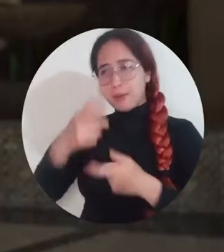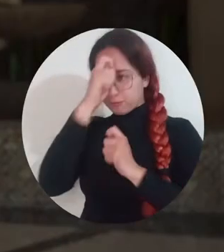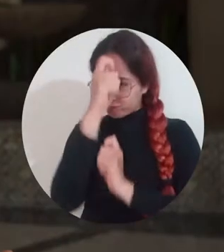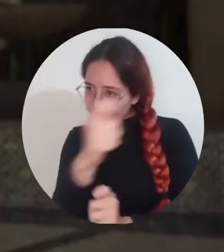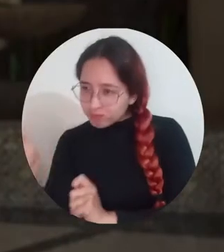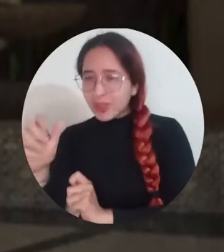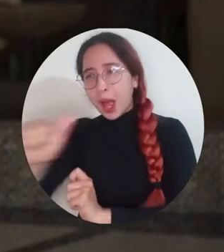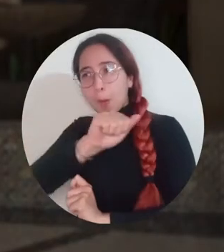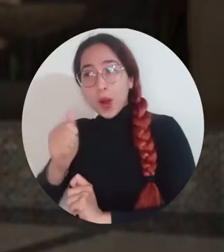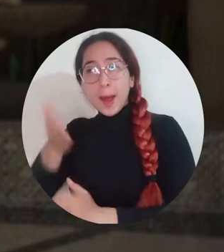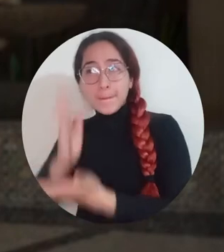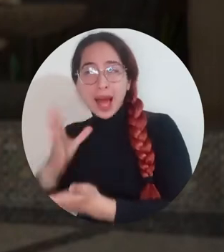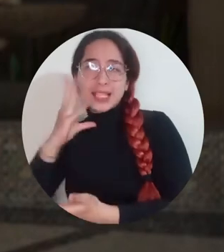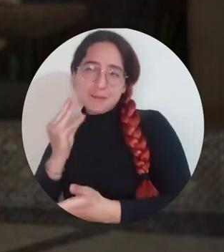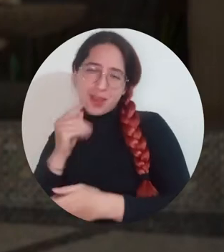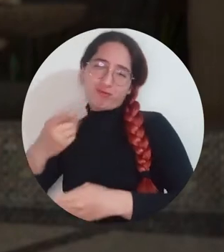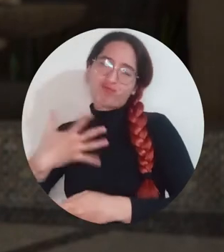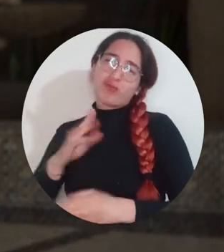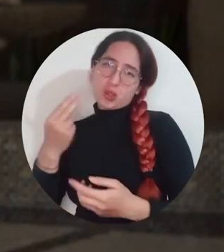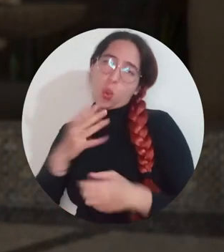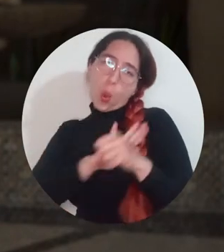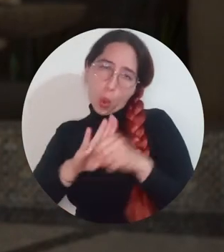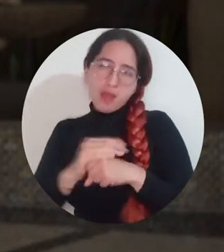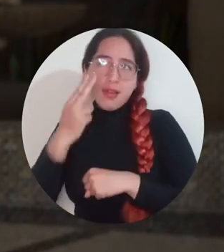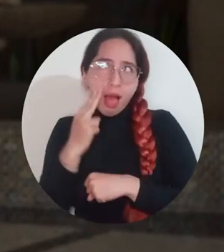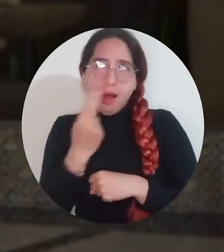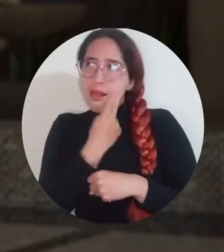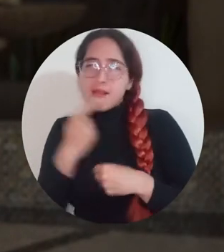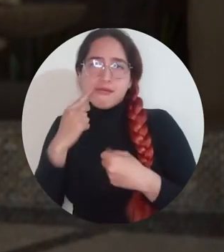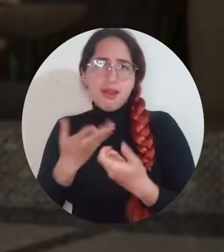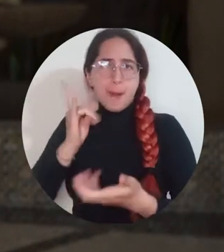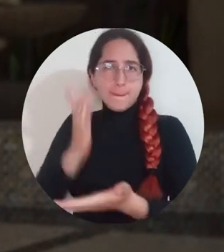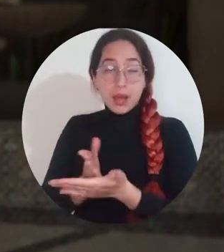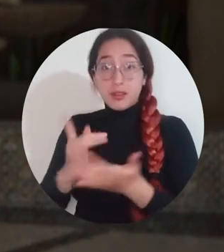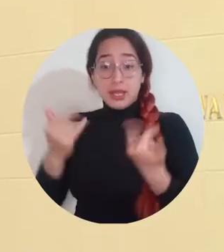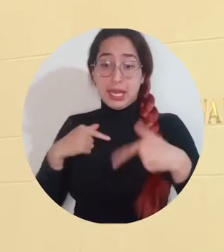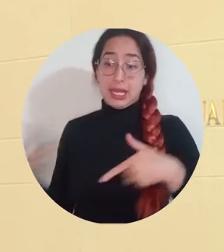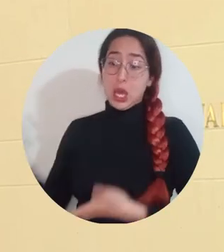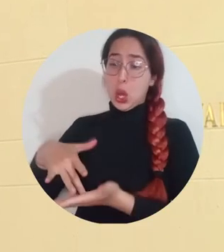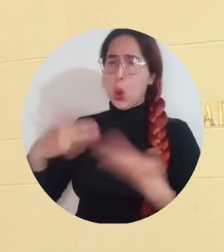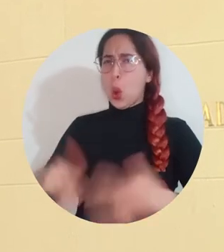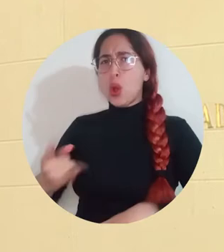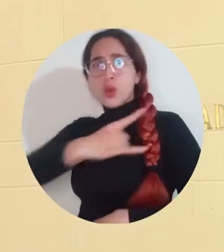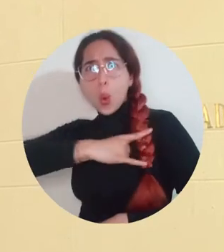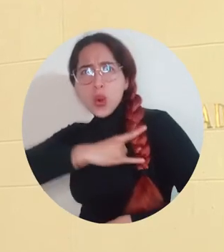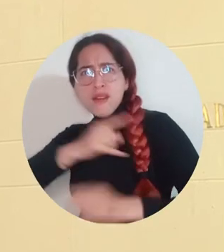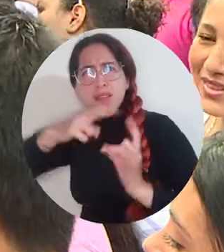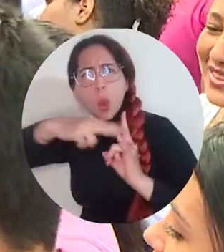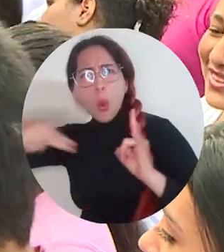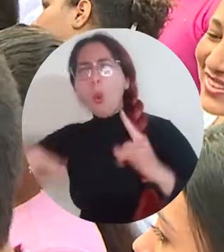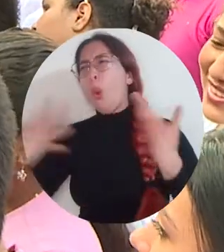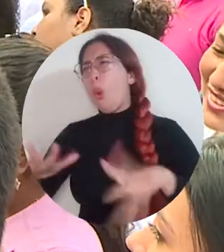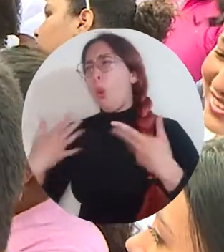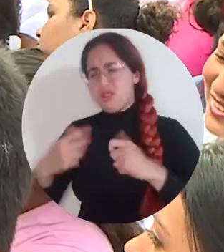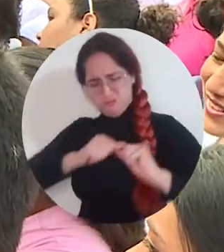muchos años consecutivos aquí estamos otra vez, la Universidad del Magdalena, una universidad con un corazón rosa, juntos y unidos